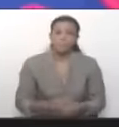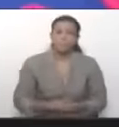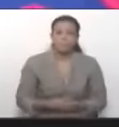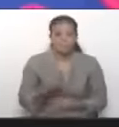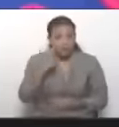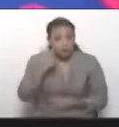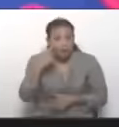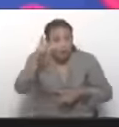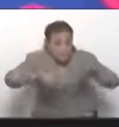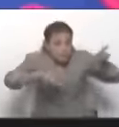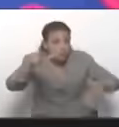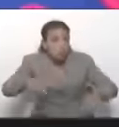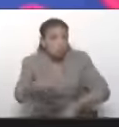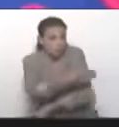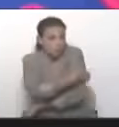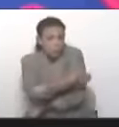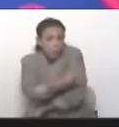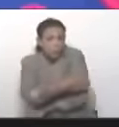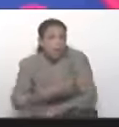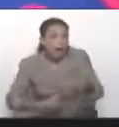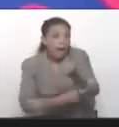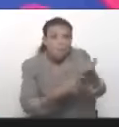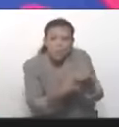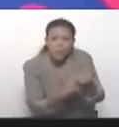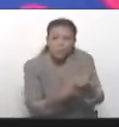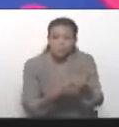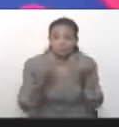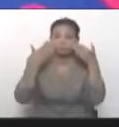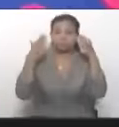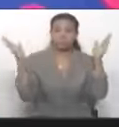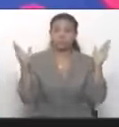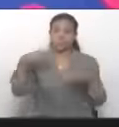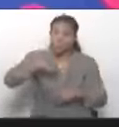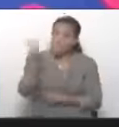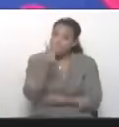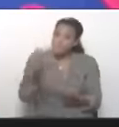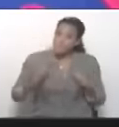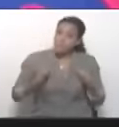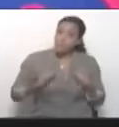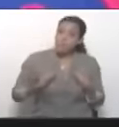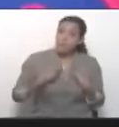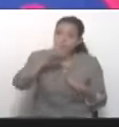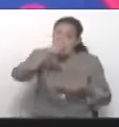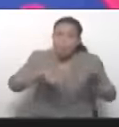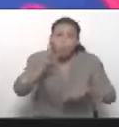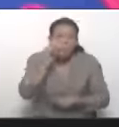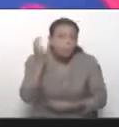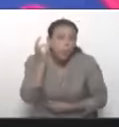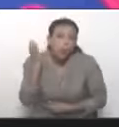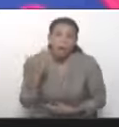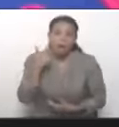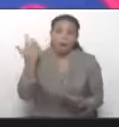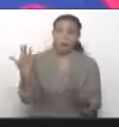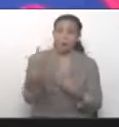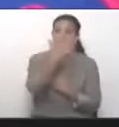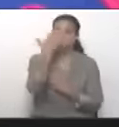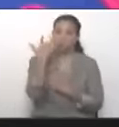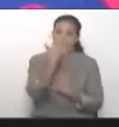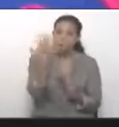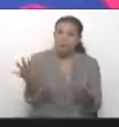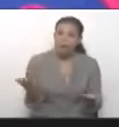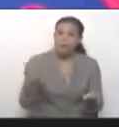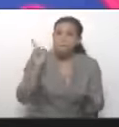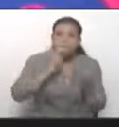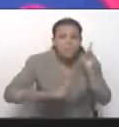reaccionen con dignidad, con conciencia. Ustedes son venezolanos, son venezolanas, ¿hasta cuándo la manipulación? ¿Hasta